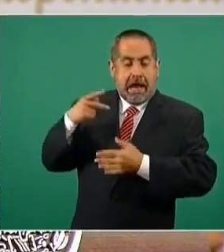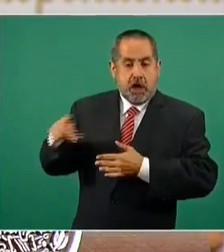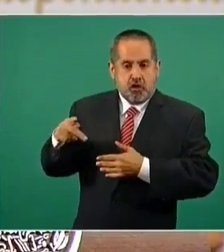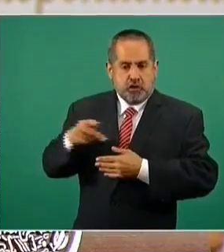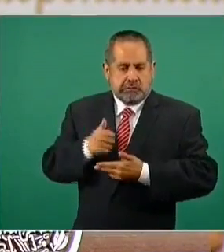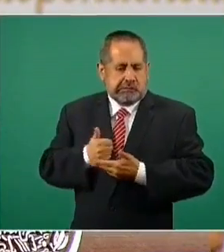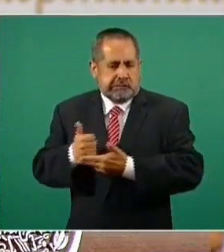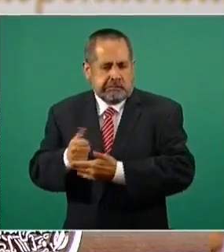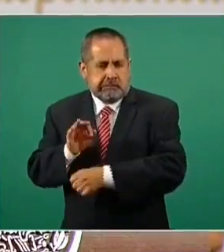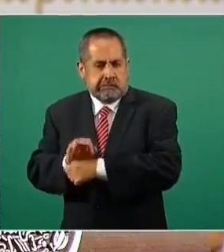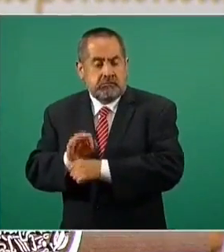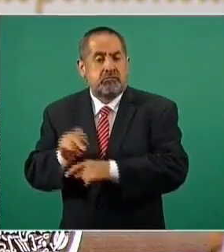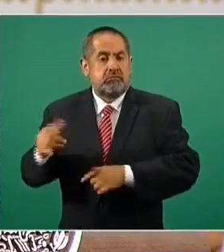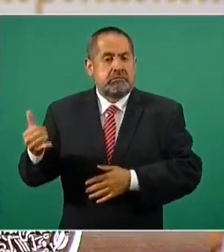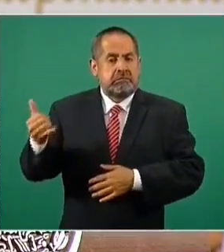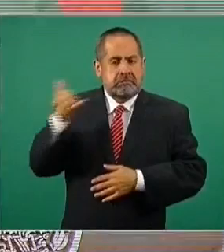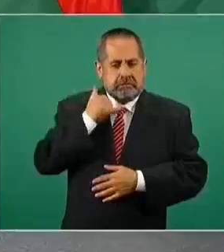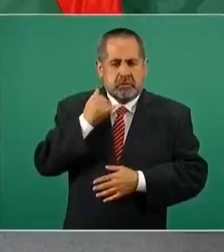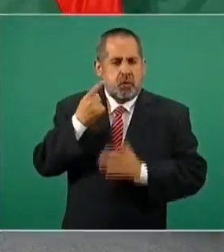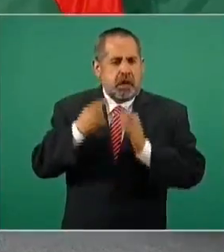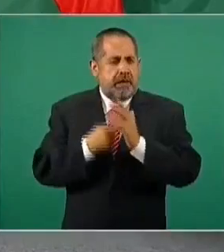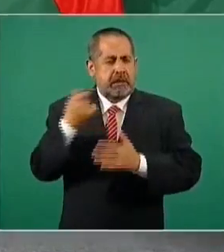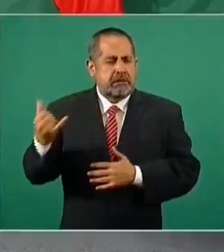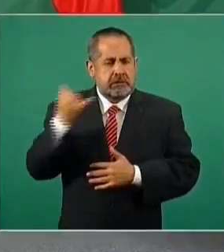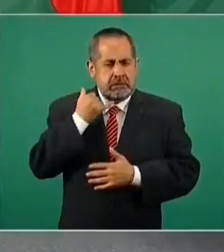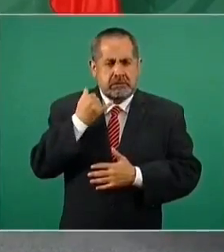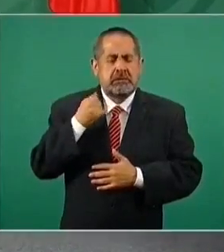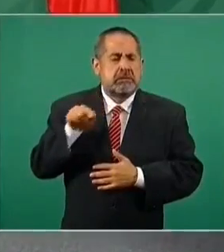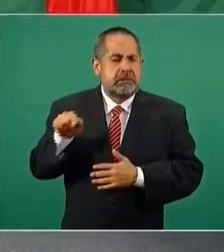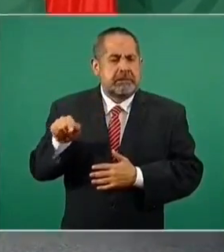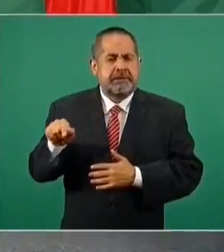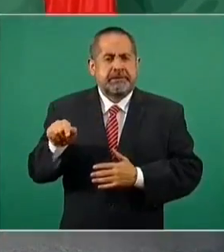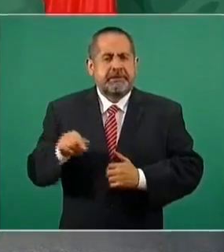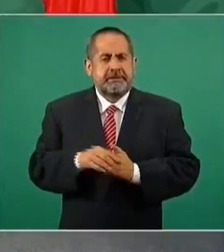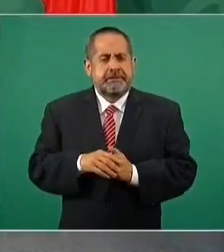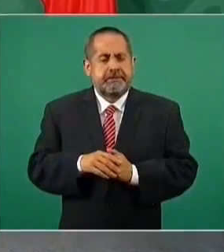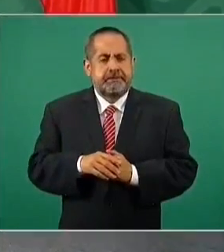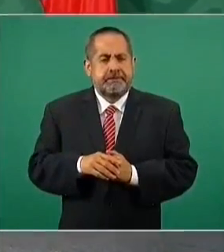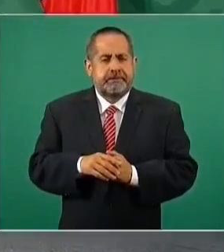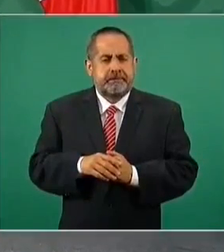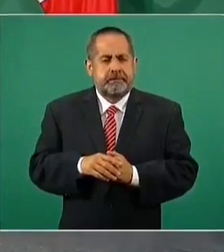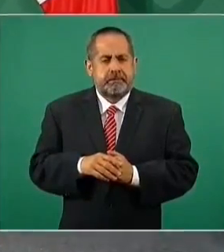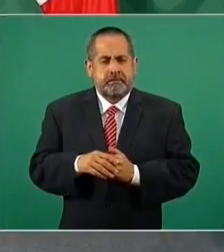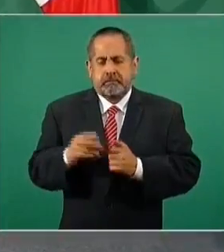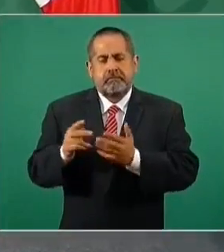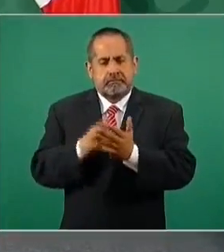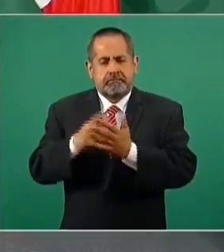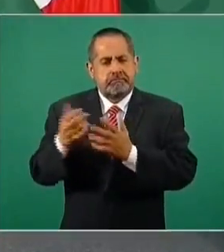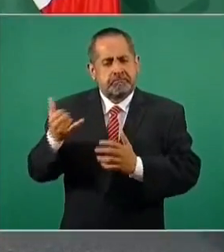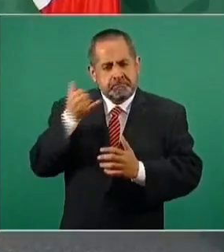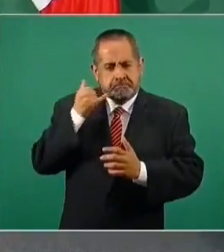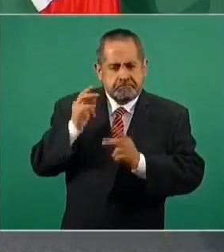Me habló en una ocasión, bueno, varias veces,